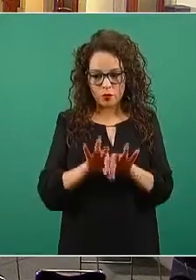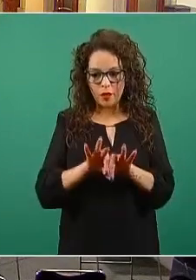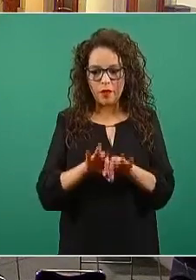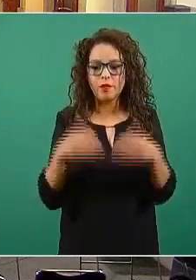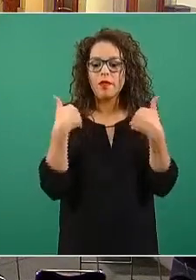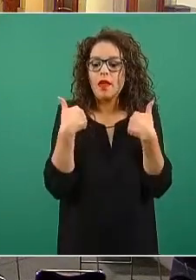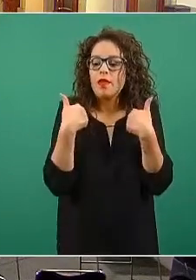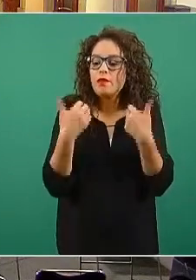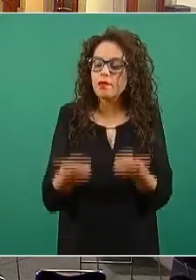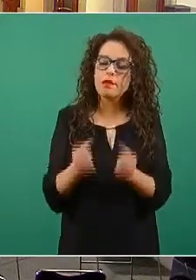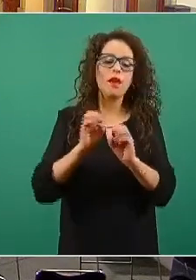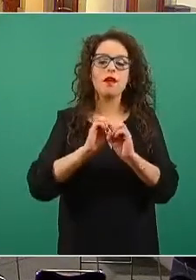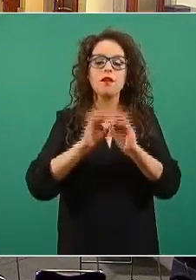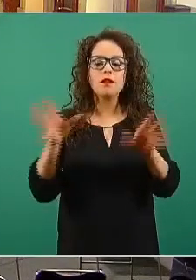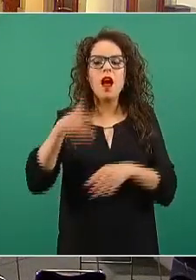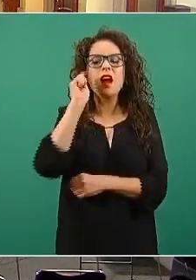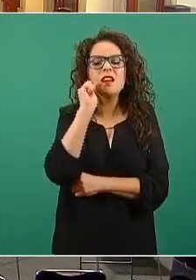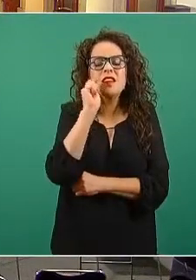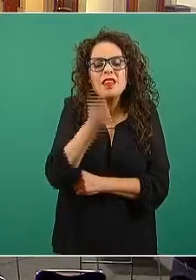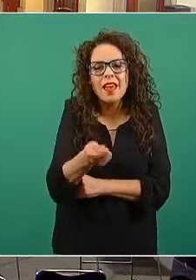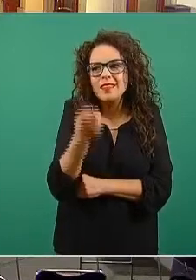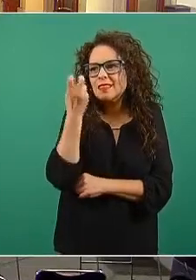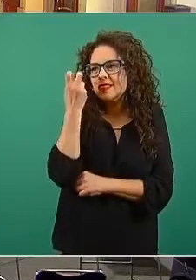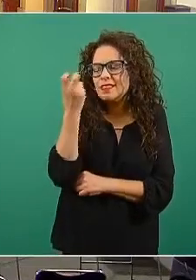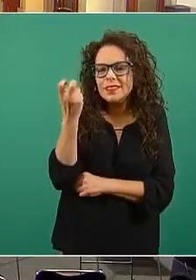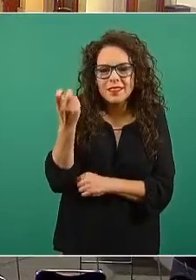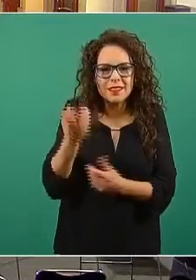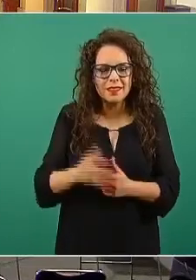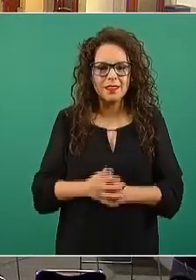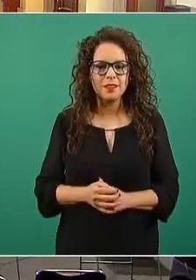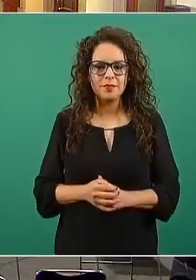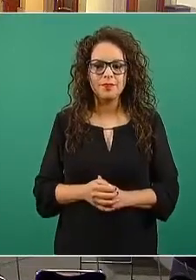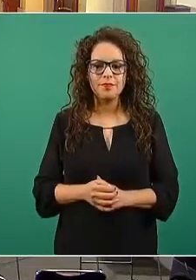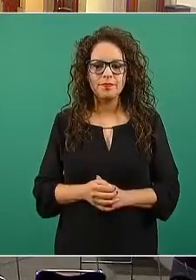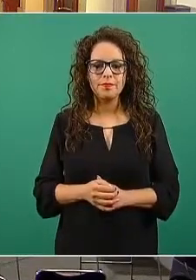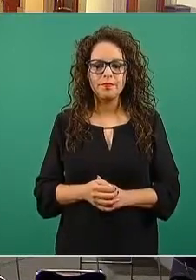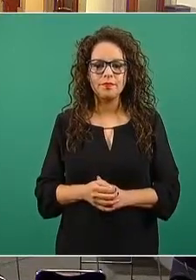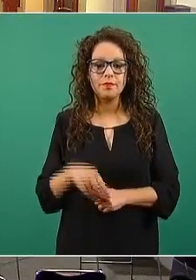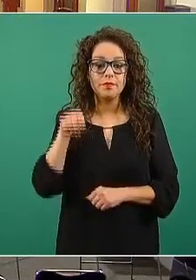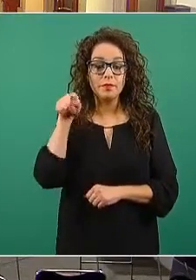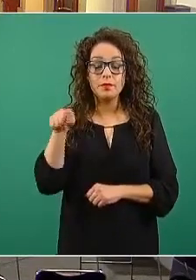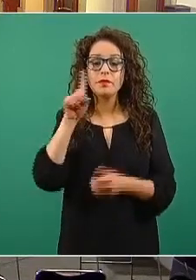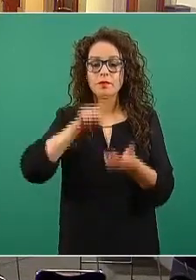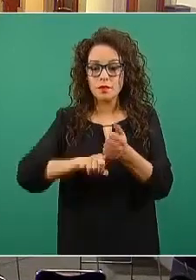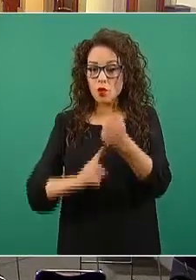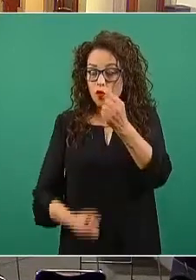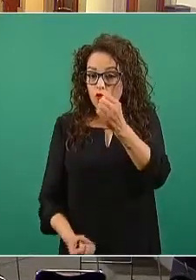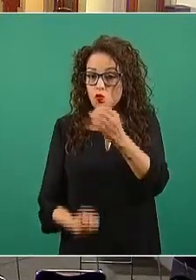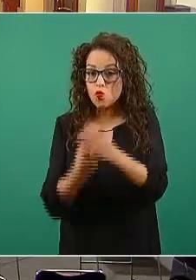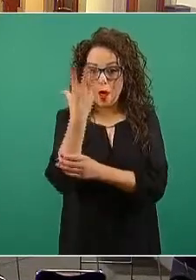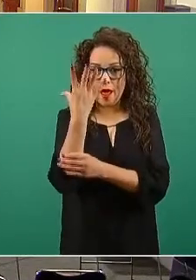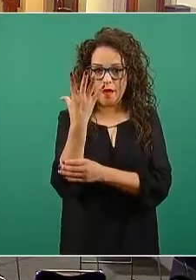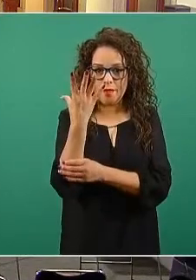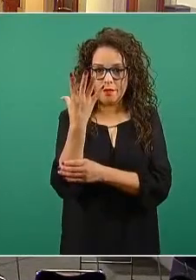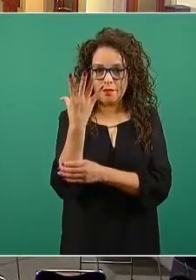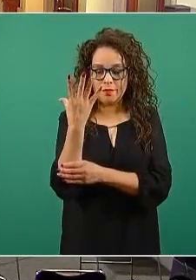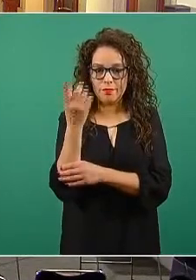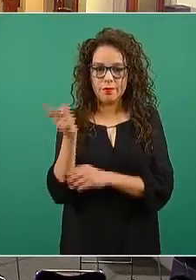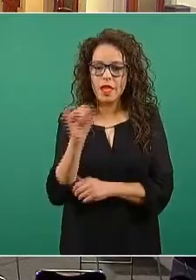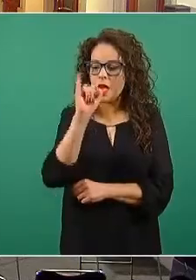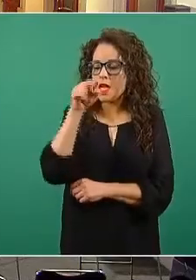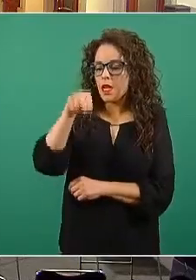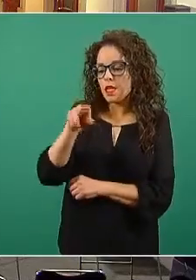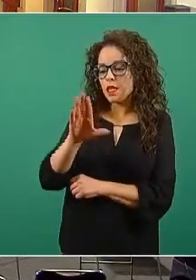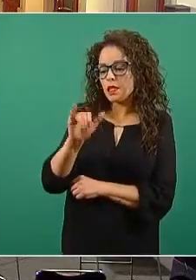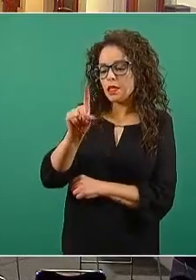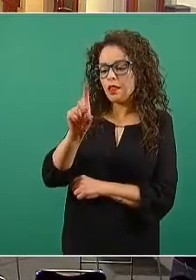claridad de qué significa. Estos son los casos nuevos, eso significa los casos incidentes, y aquellos